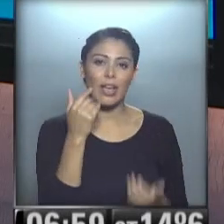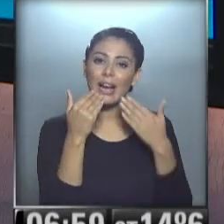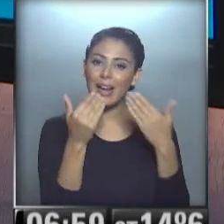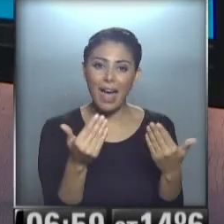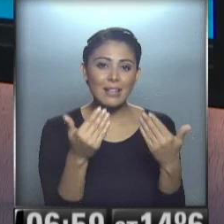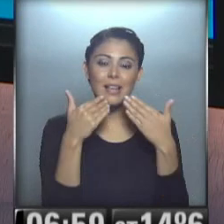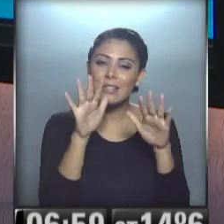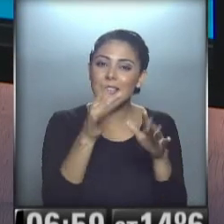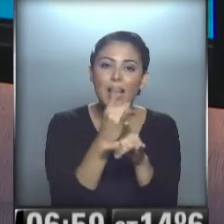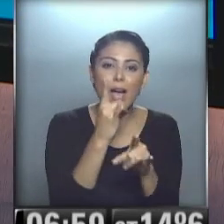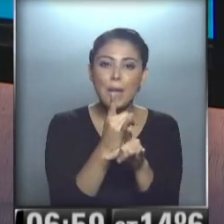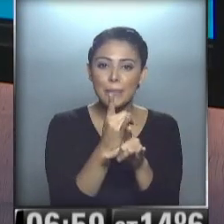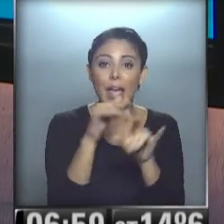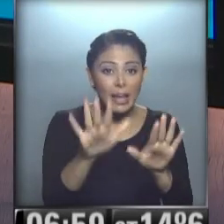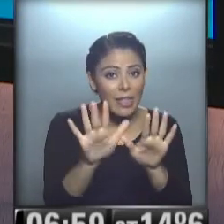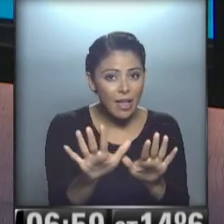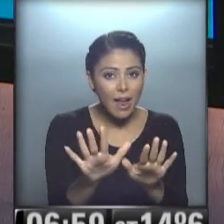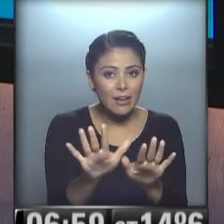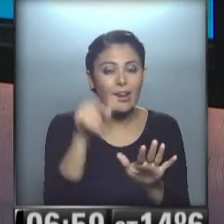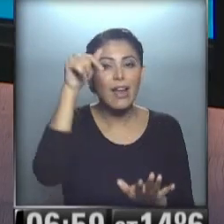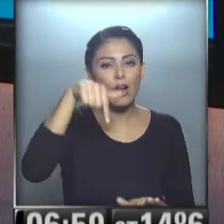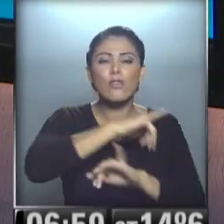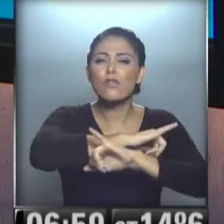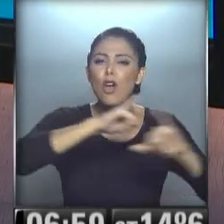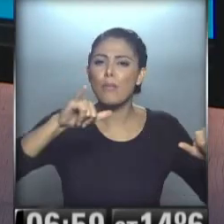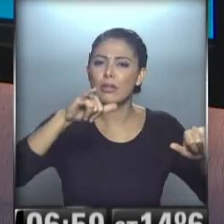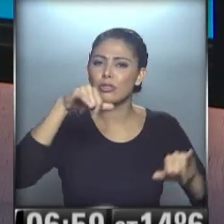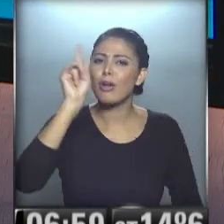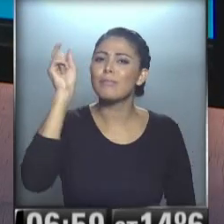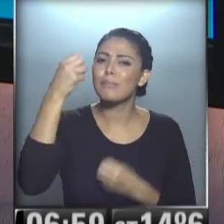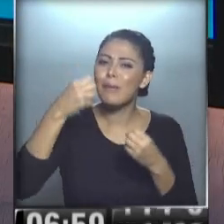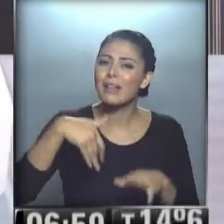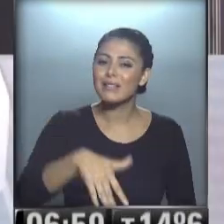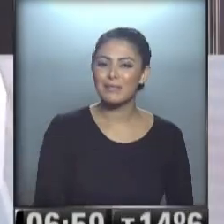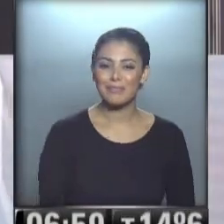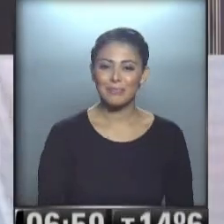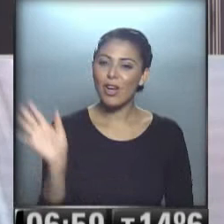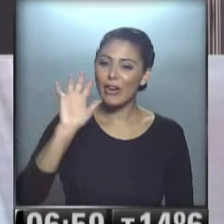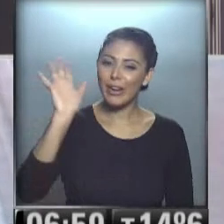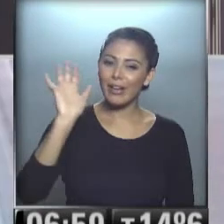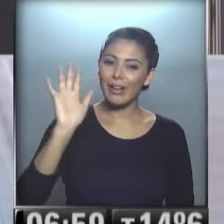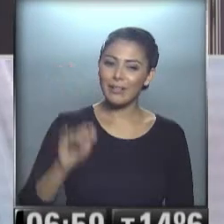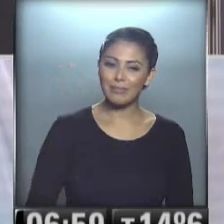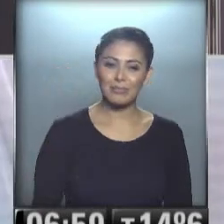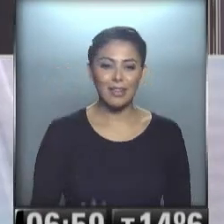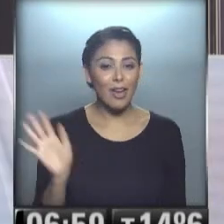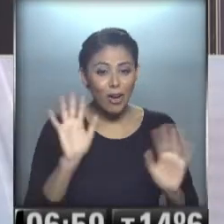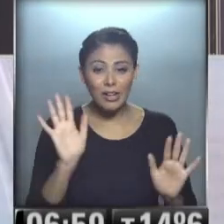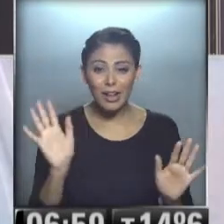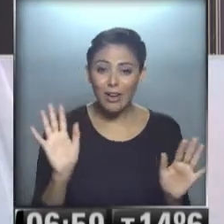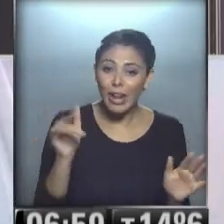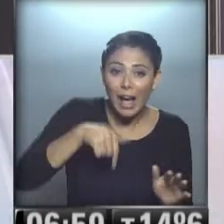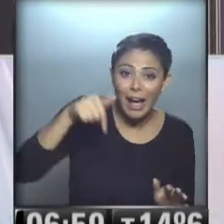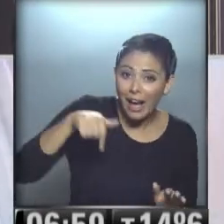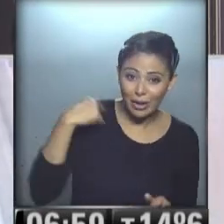por su fidelidad. Y quédese aquí, porque la información viene ahora. Ahí está. Hola, hola. Hola, hola.